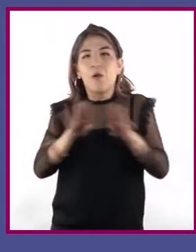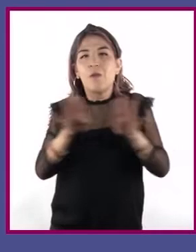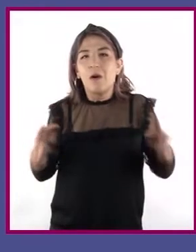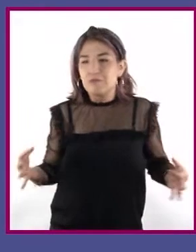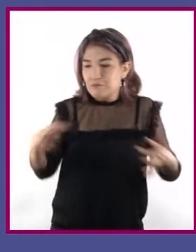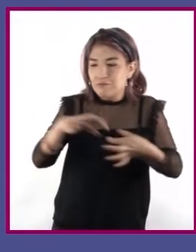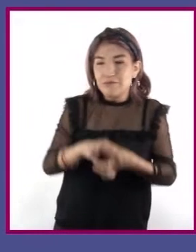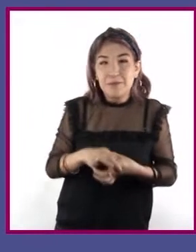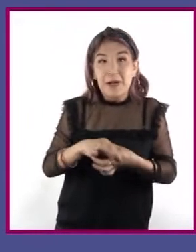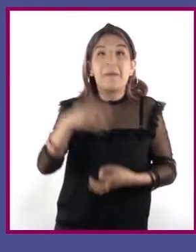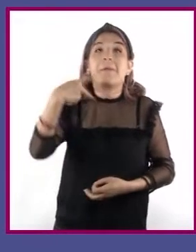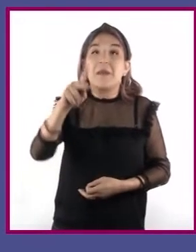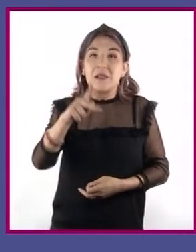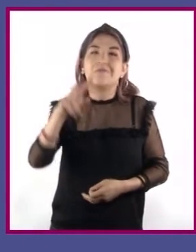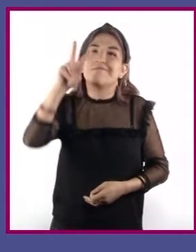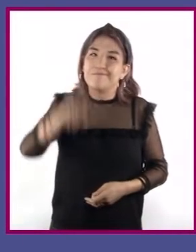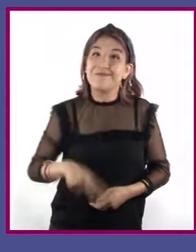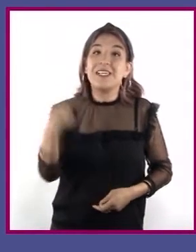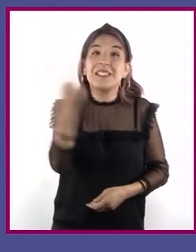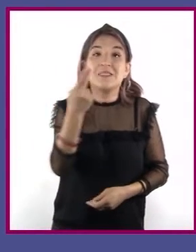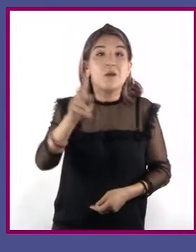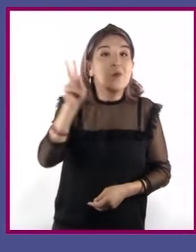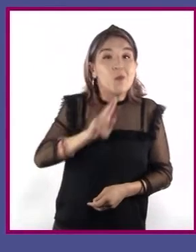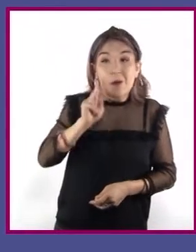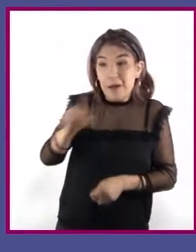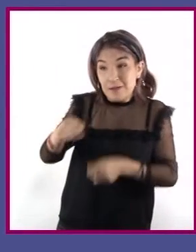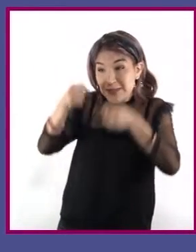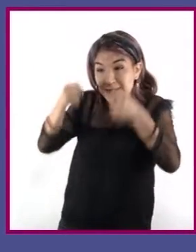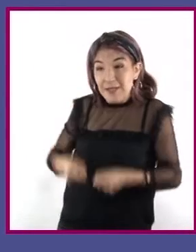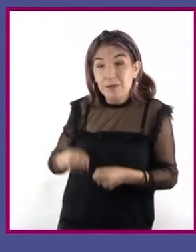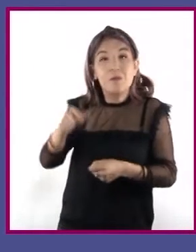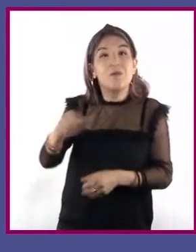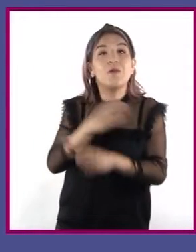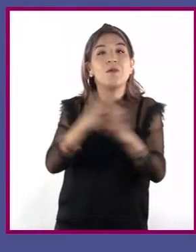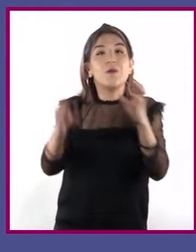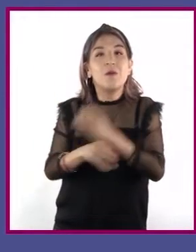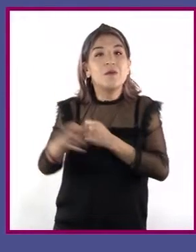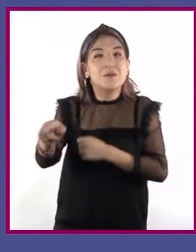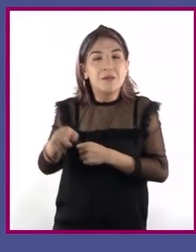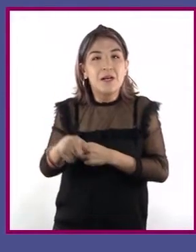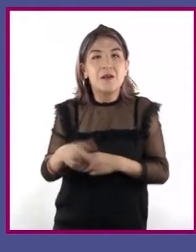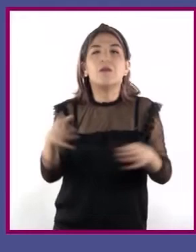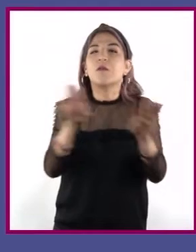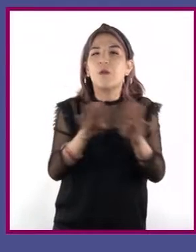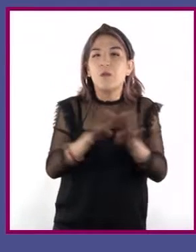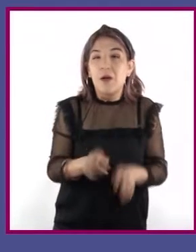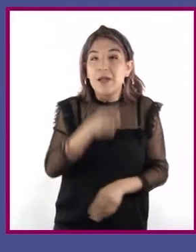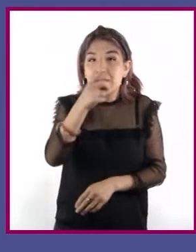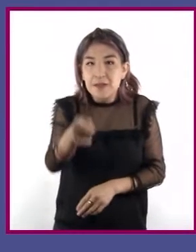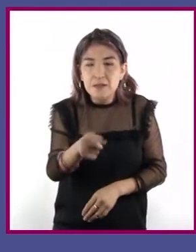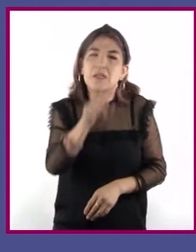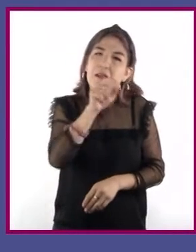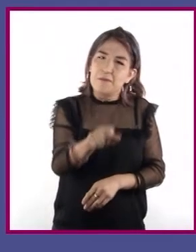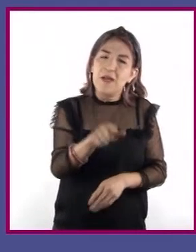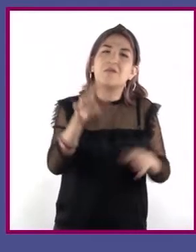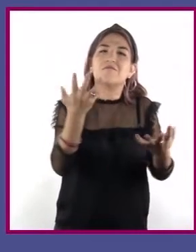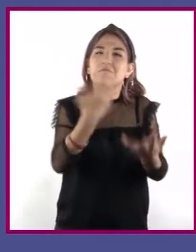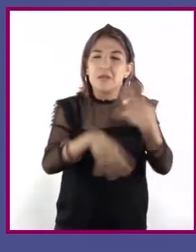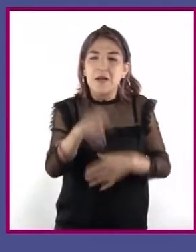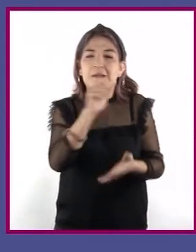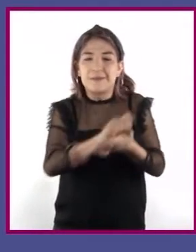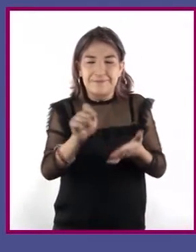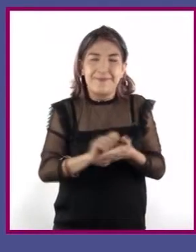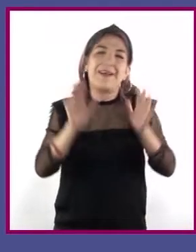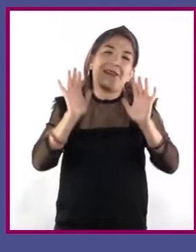lugar a duda necesitamos de los hechos para verificar y comprobar lo que decimos o escribimos. Ya me